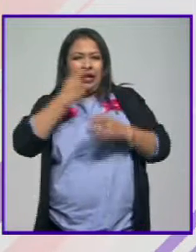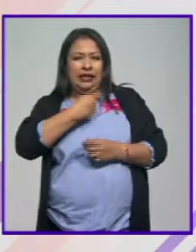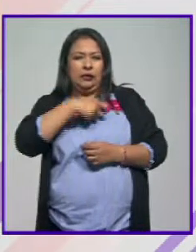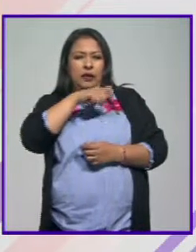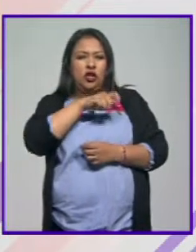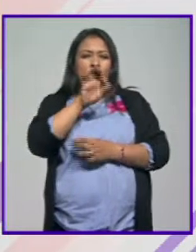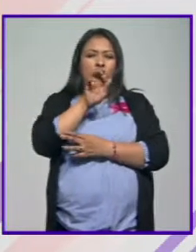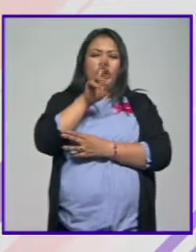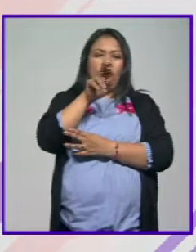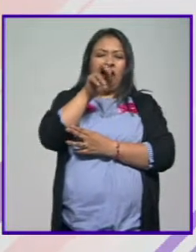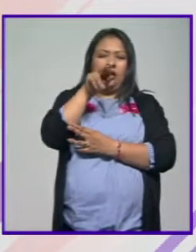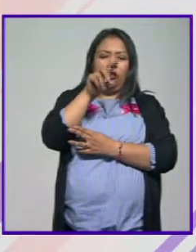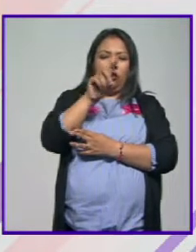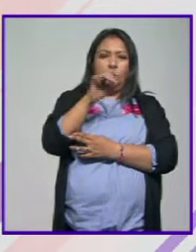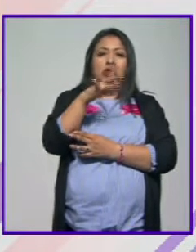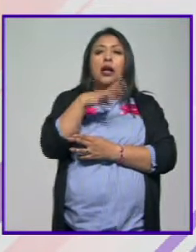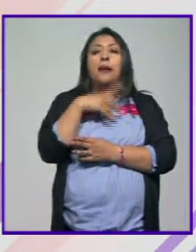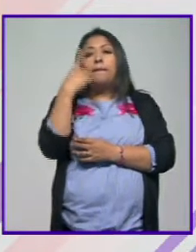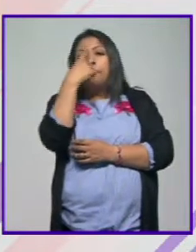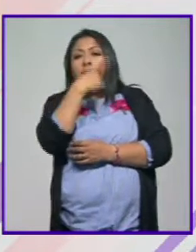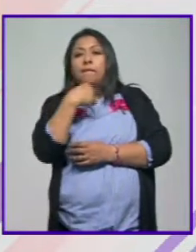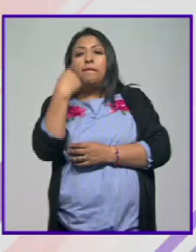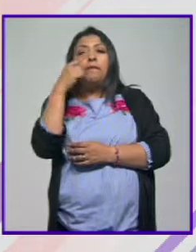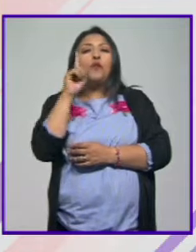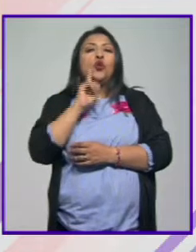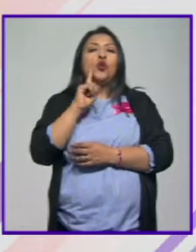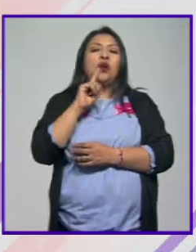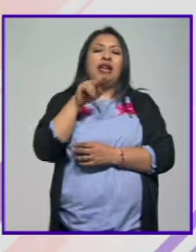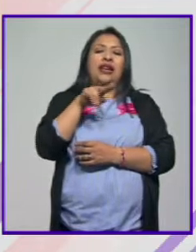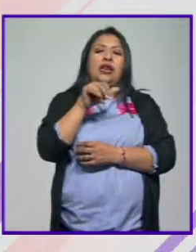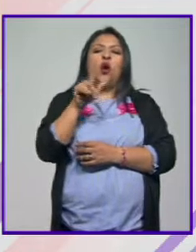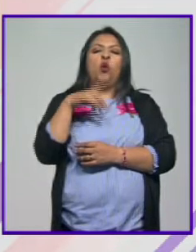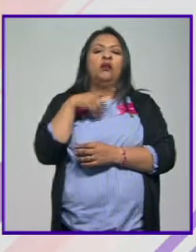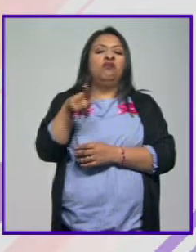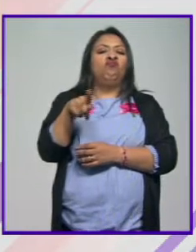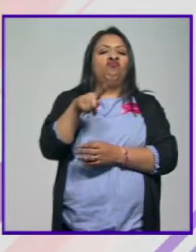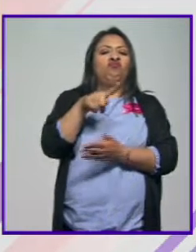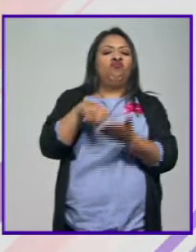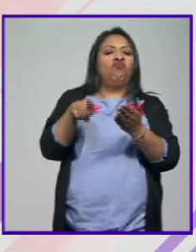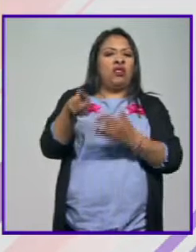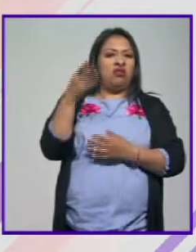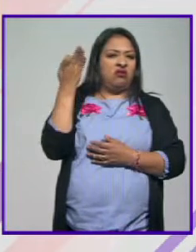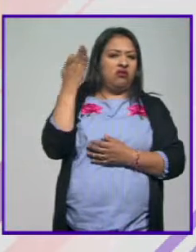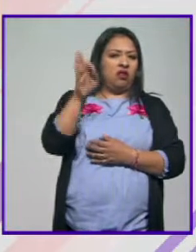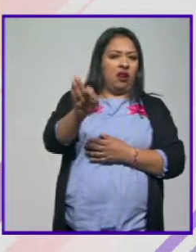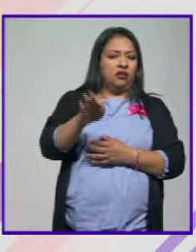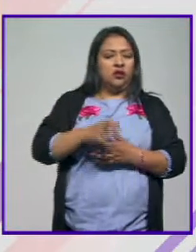González, nos ofrece un rostro de la mujer náhuatl que fue tachada de traidora.